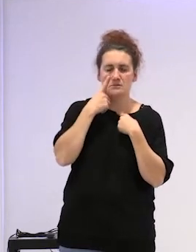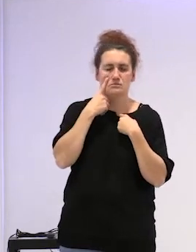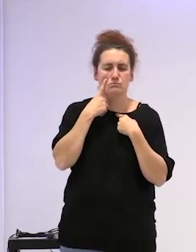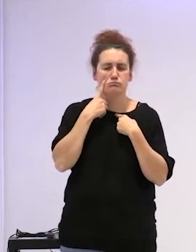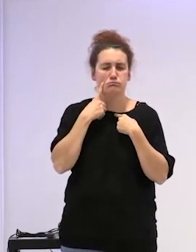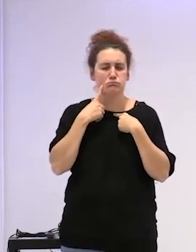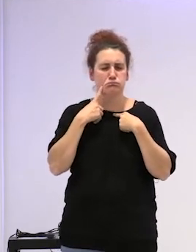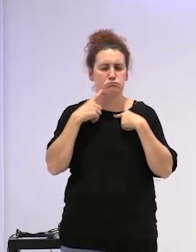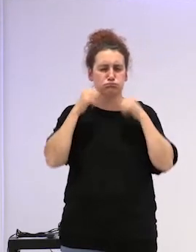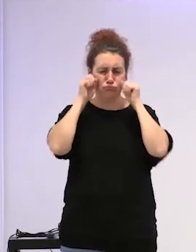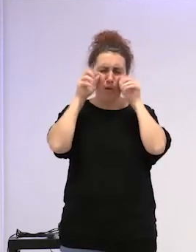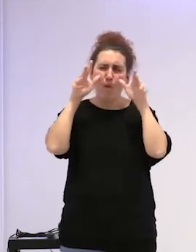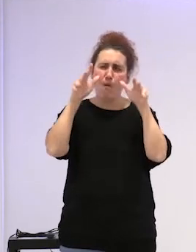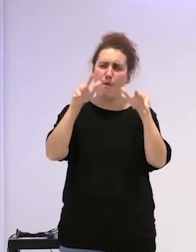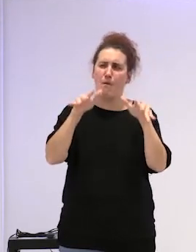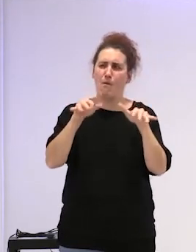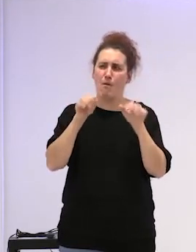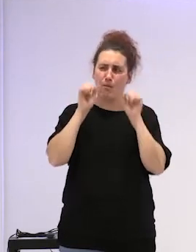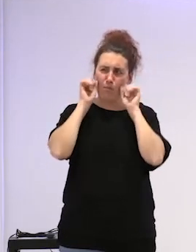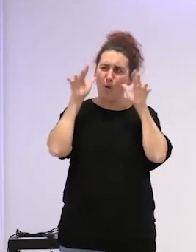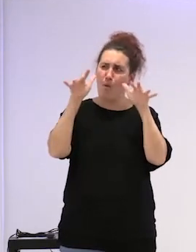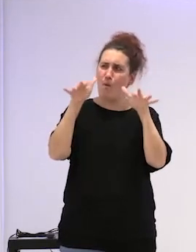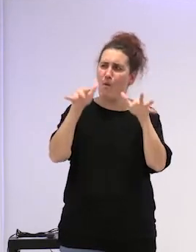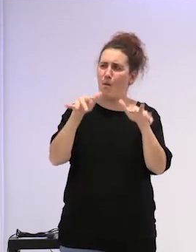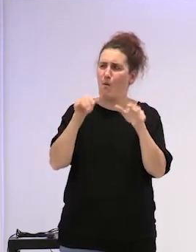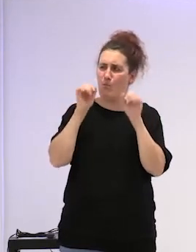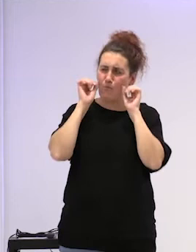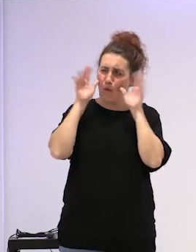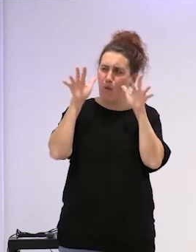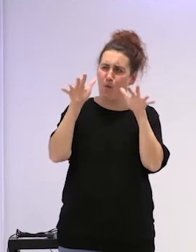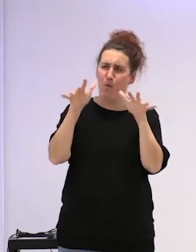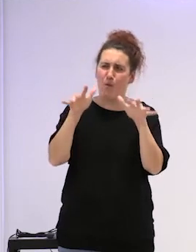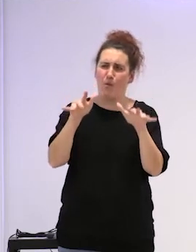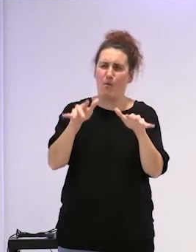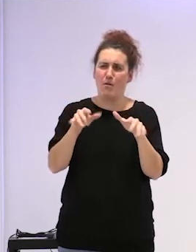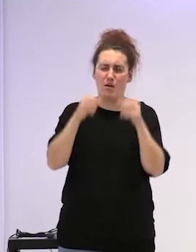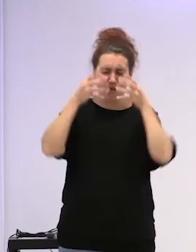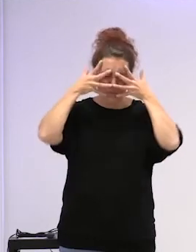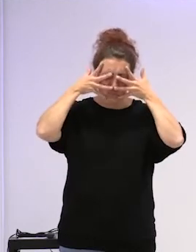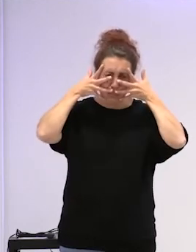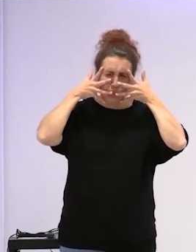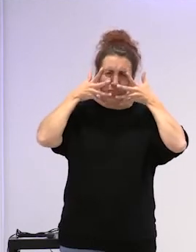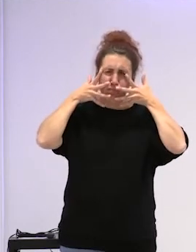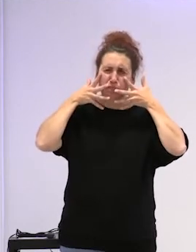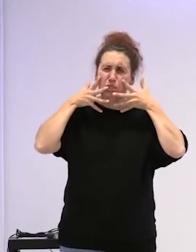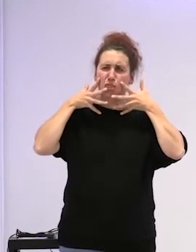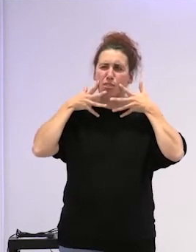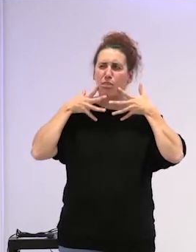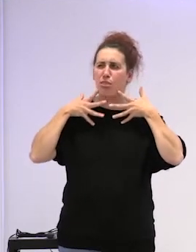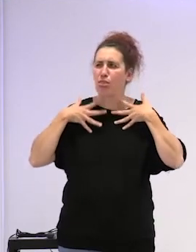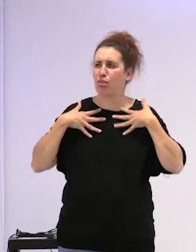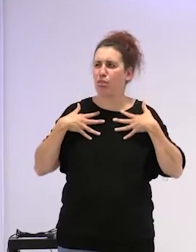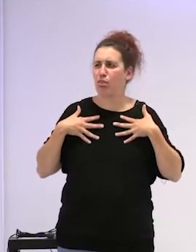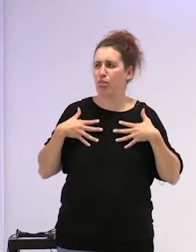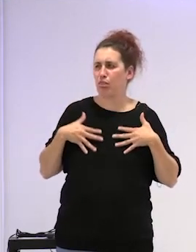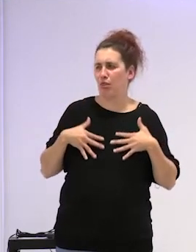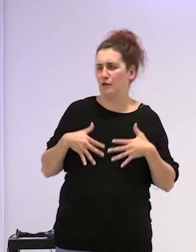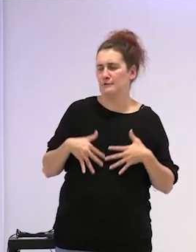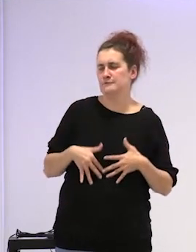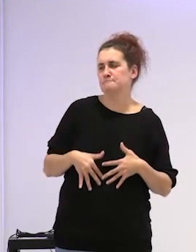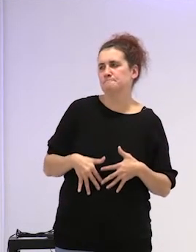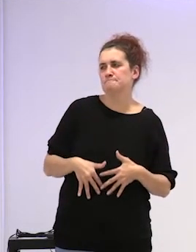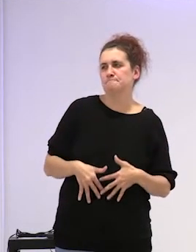se escapan por mis ojos inundando mis pupilas pequeñitas